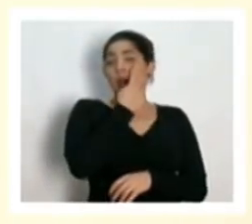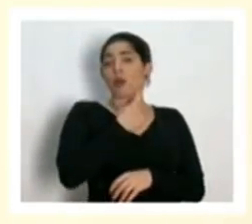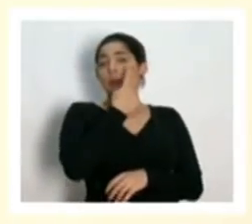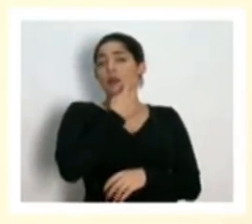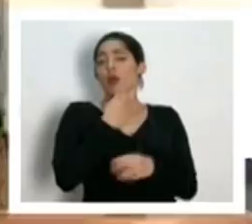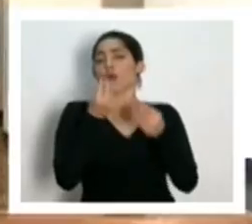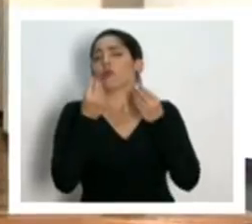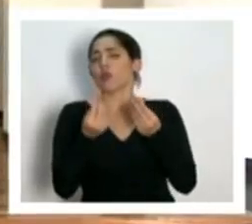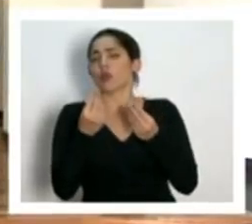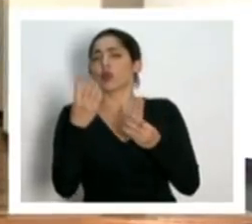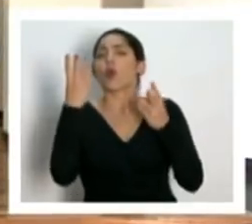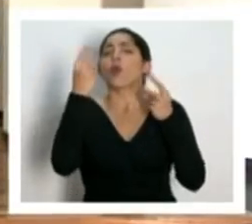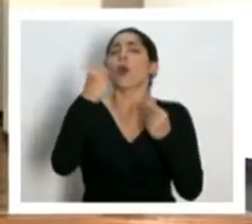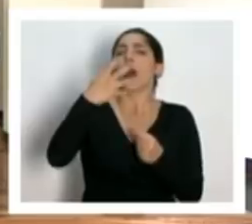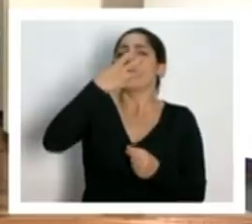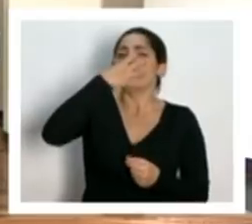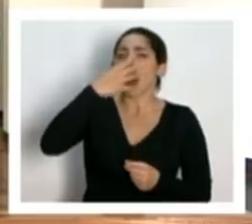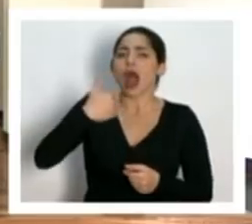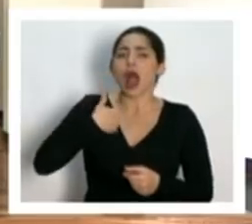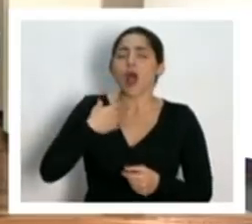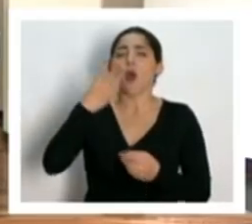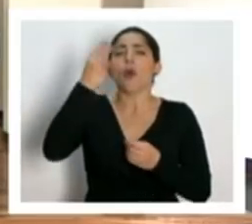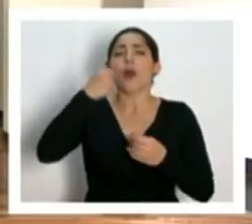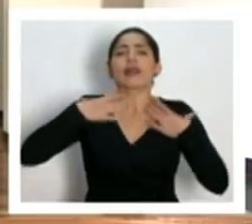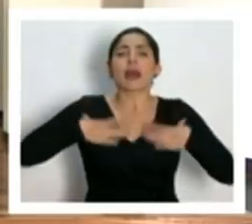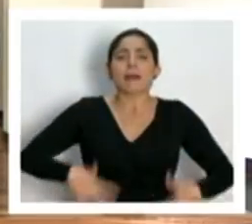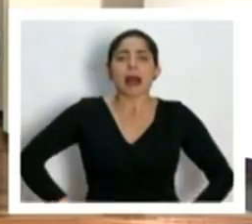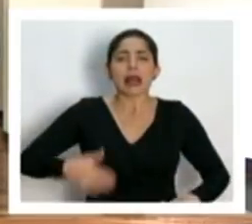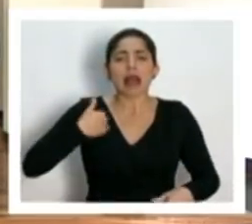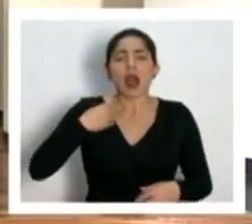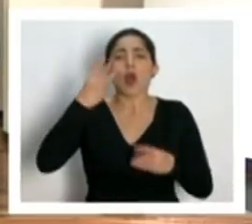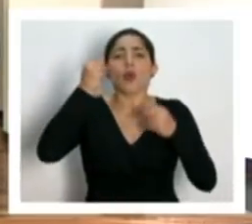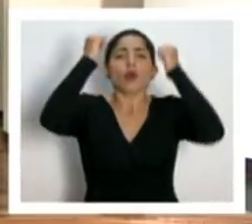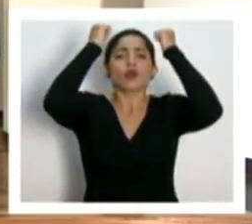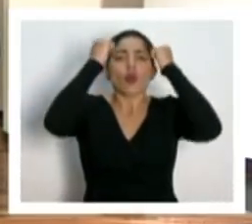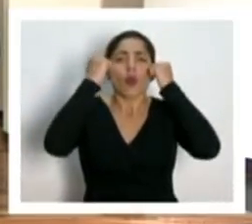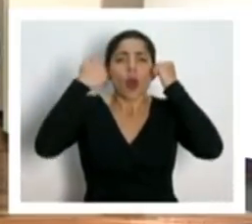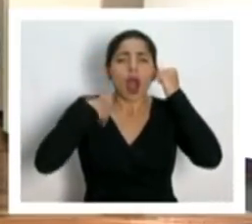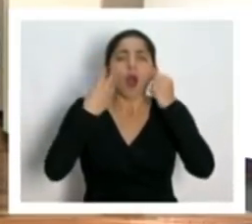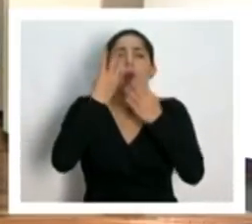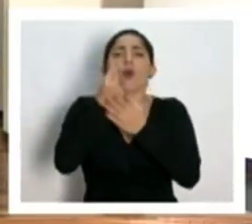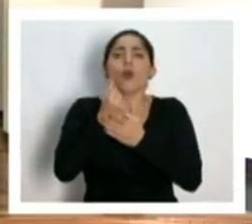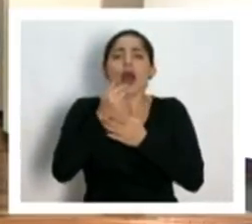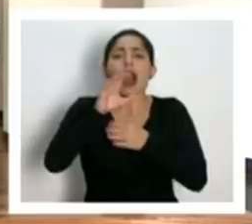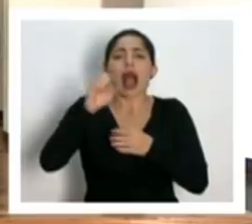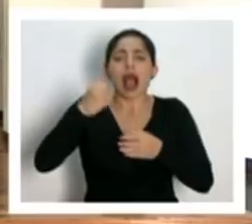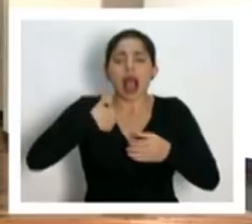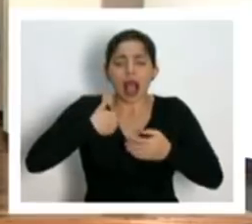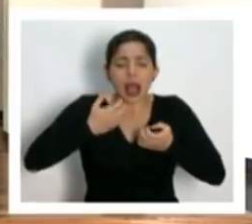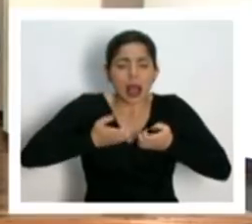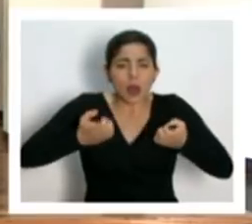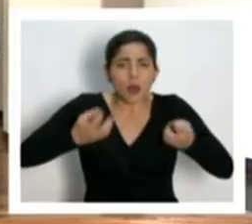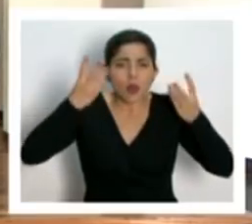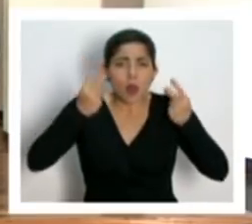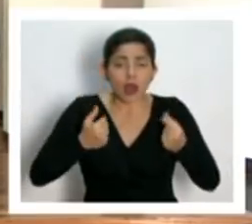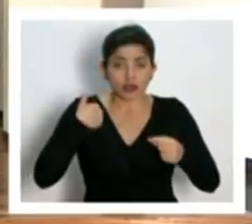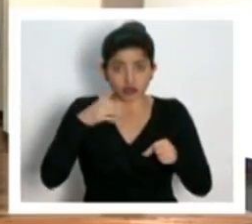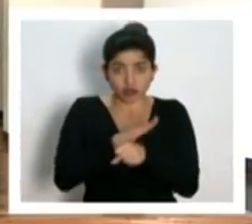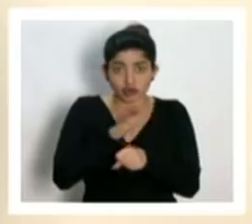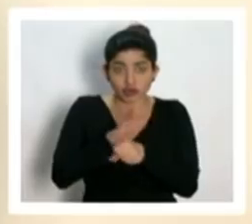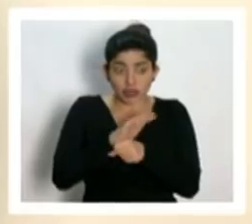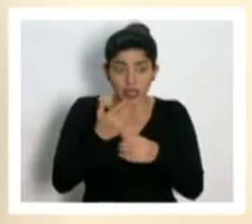es cuántas mascarillas hay cuántas batas hay cuántos gorros hay cuántos implementos tiene la caja si hay suficiente